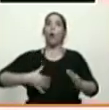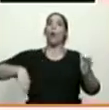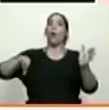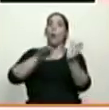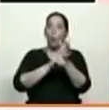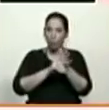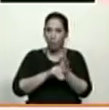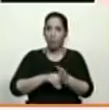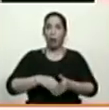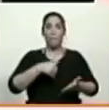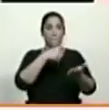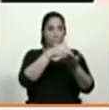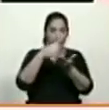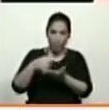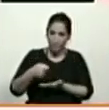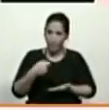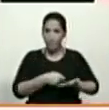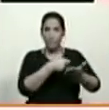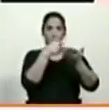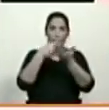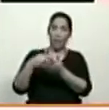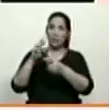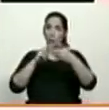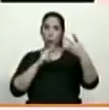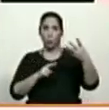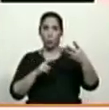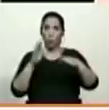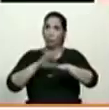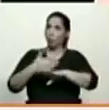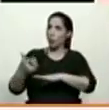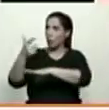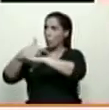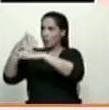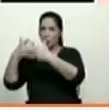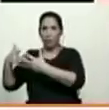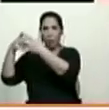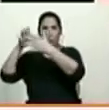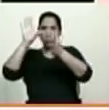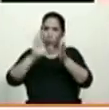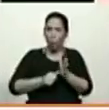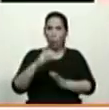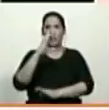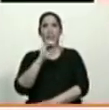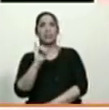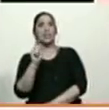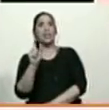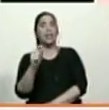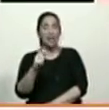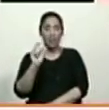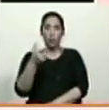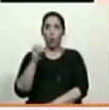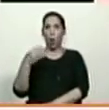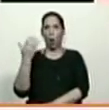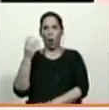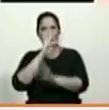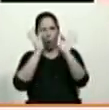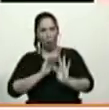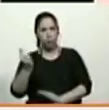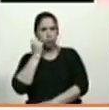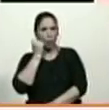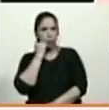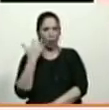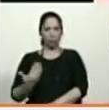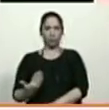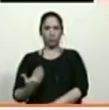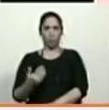recursos que se los están robando, nos están robando CITGO de forma abusiva. Ustedes saben